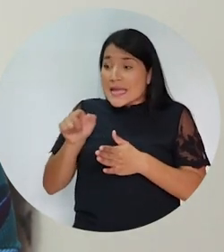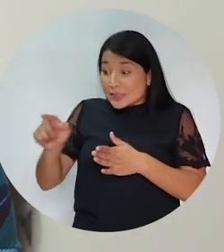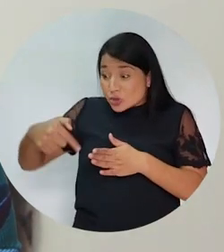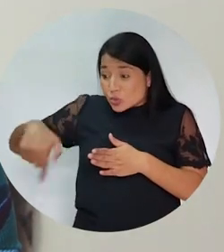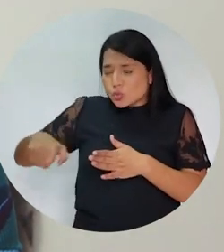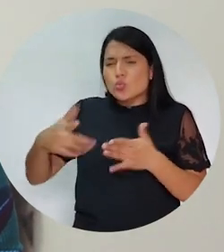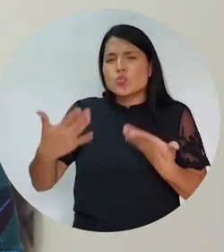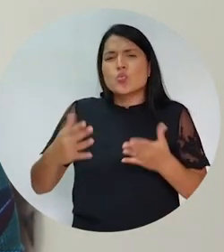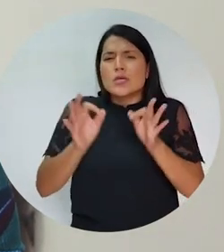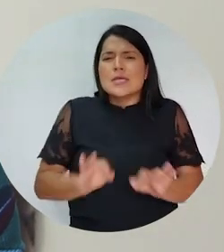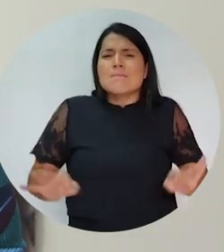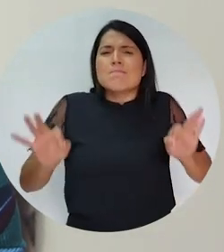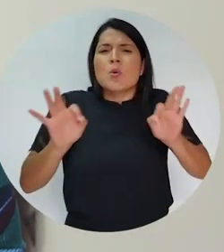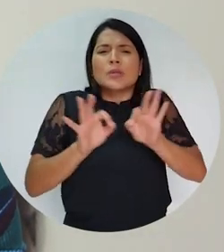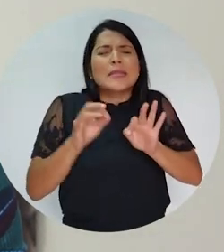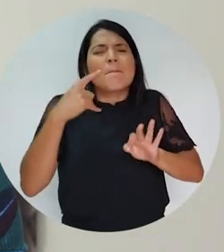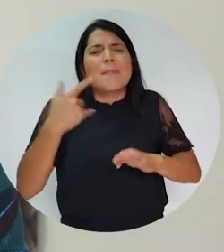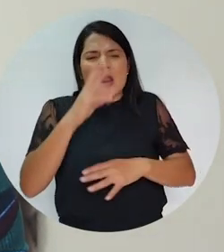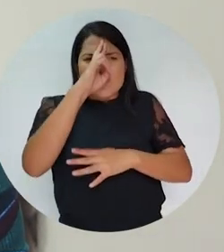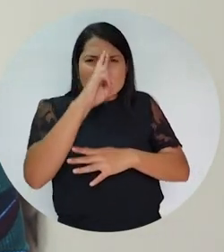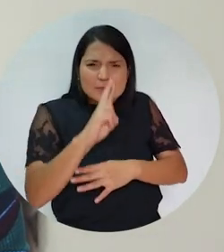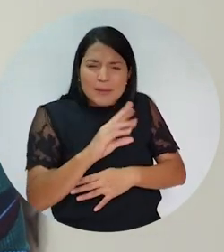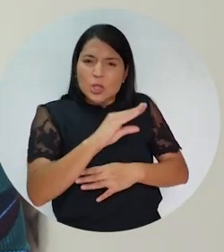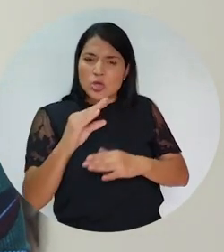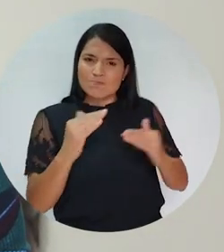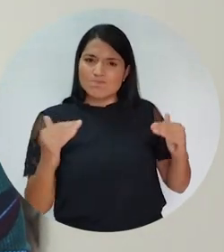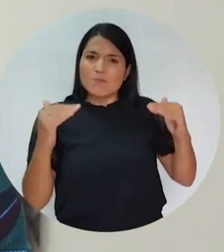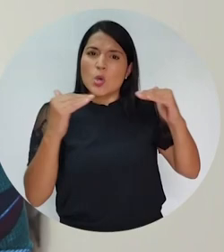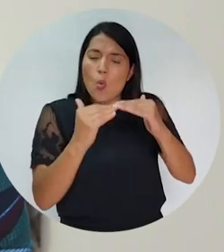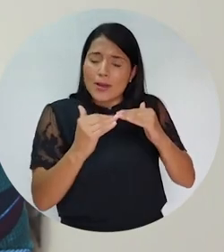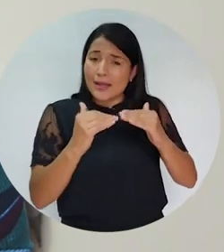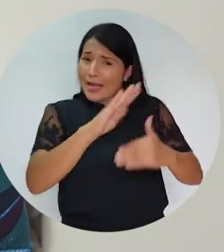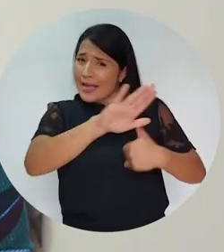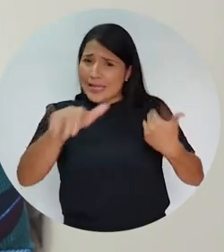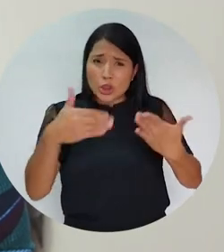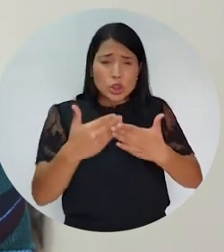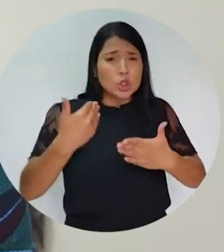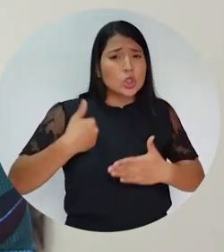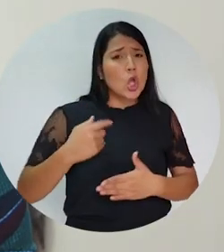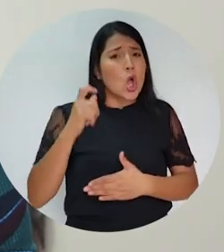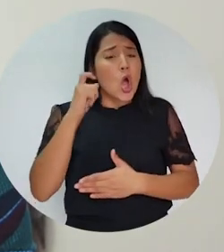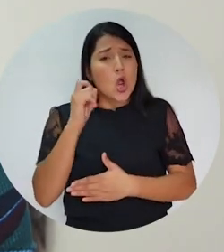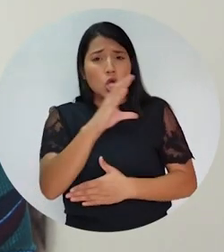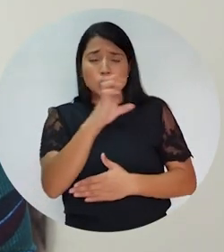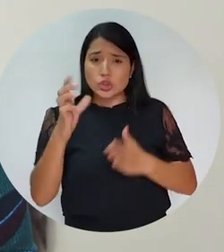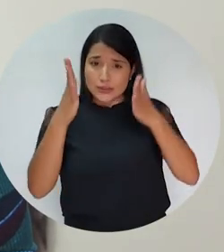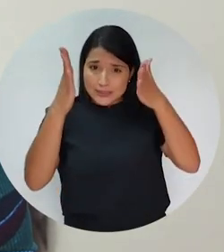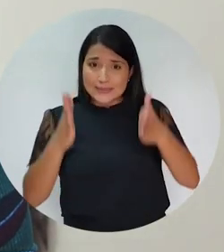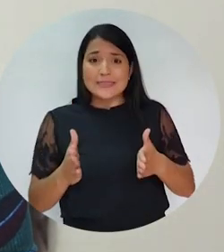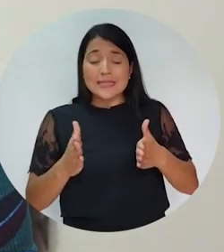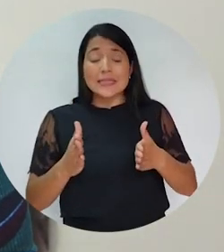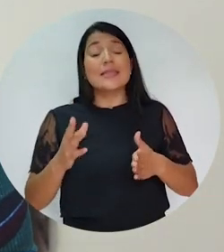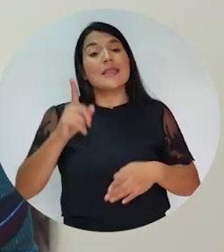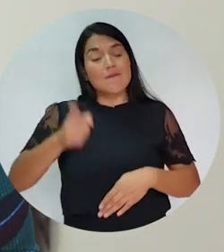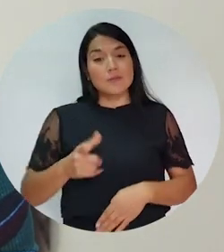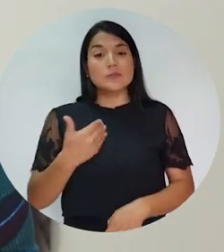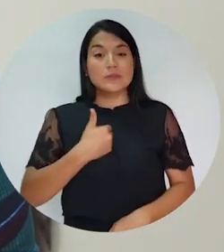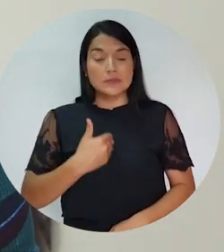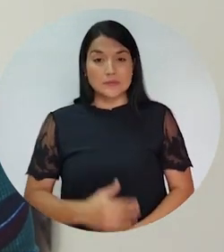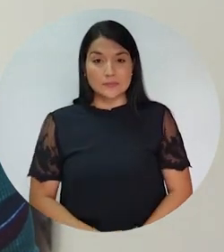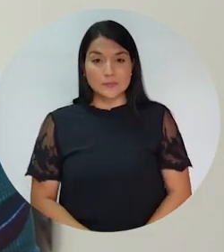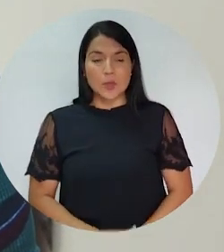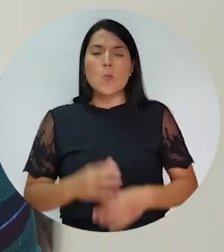base fundamental para el respeto y la igualdad que todos y todas las costarricenses